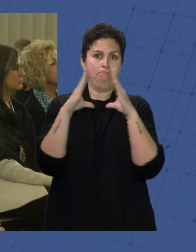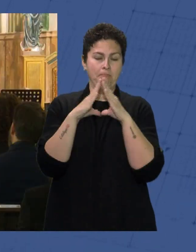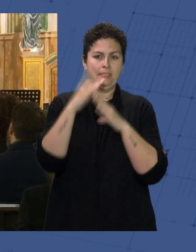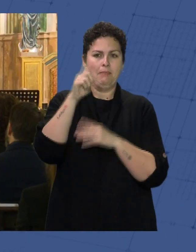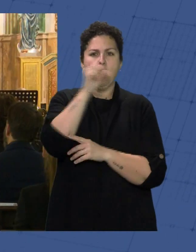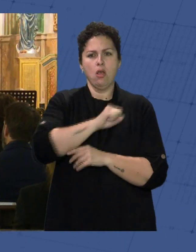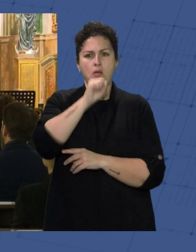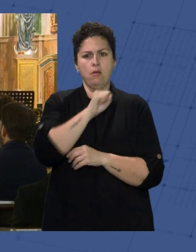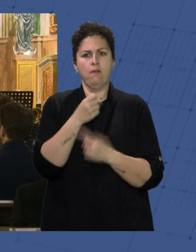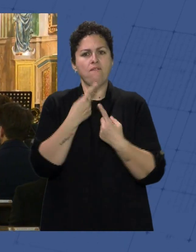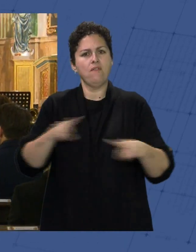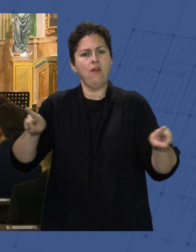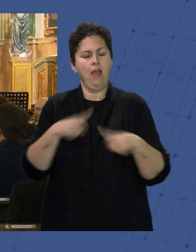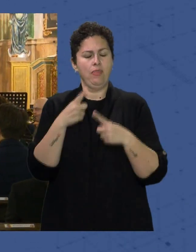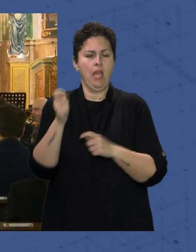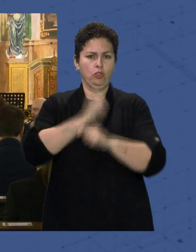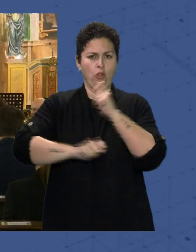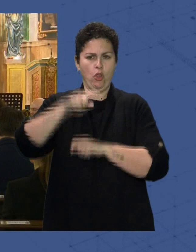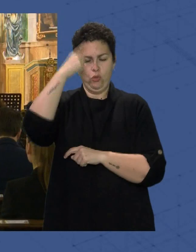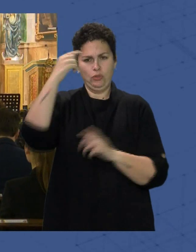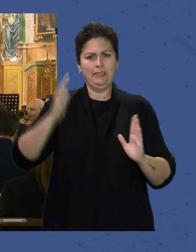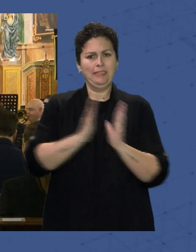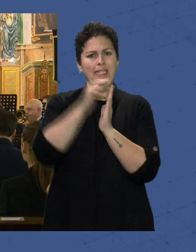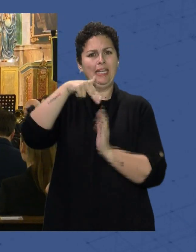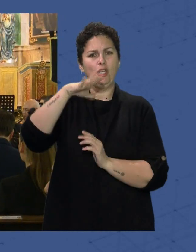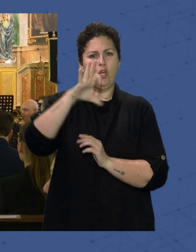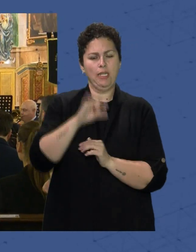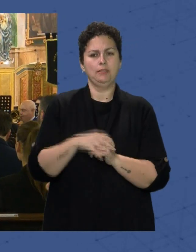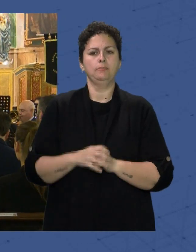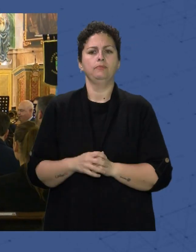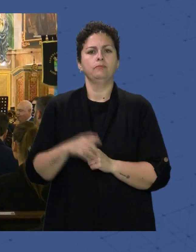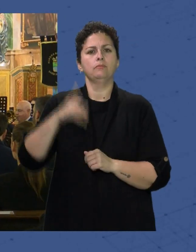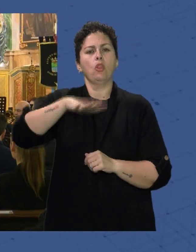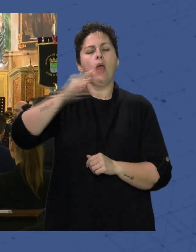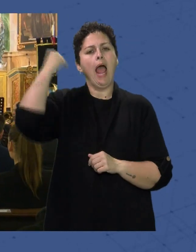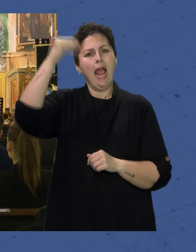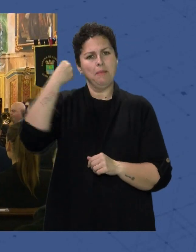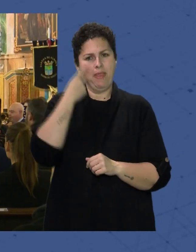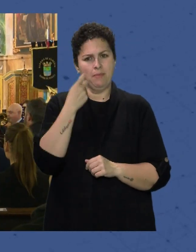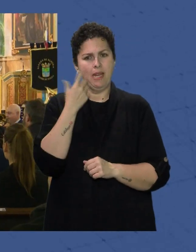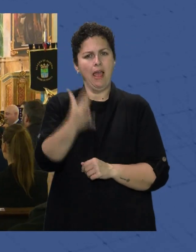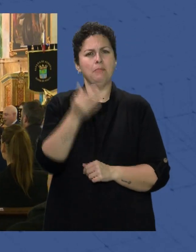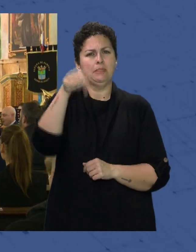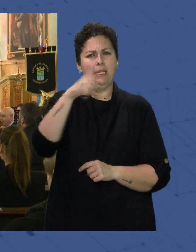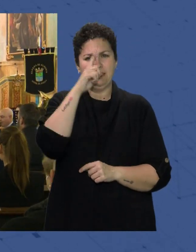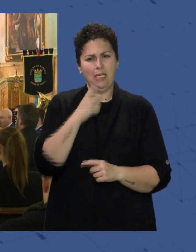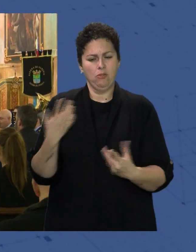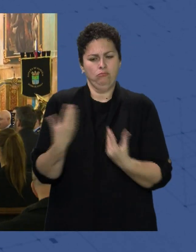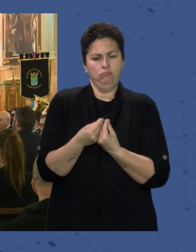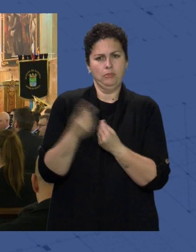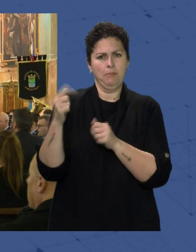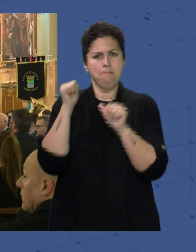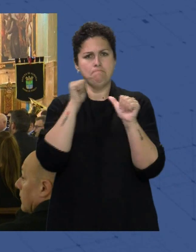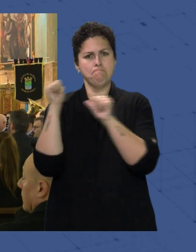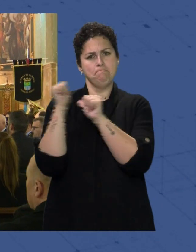ofrecido la banda de música de la asociación cultural San Nicolás de Bari, de Alhama de Almería Que será además quien este año acompañe al paso de palio de